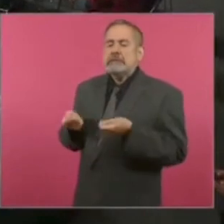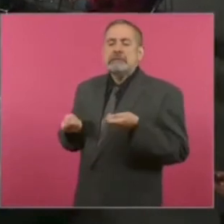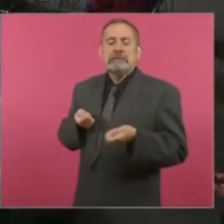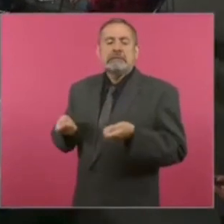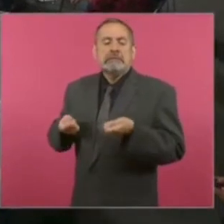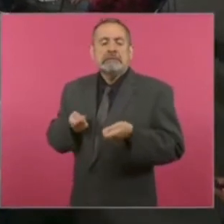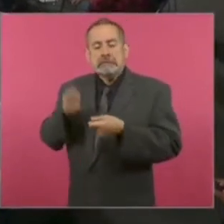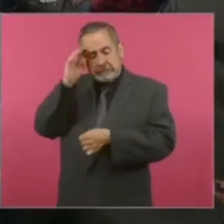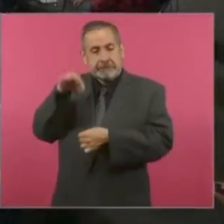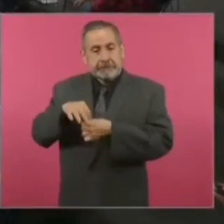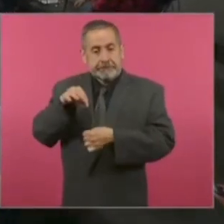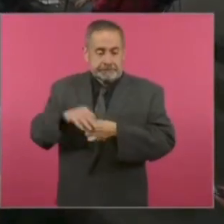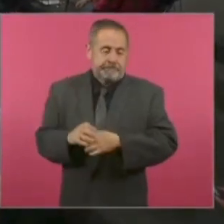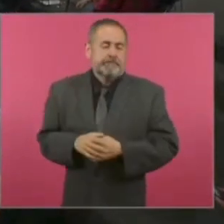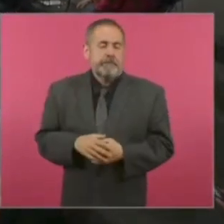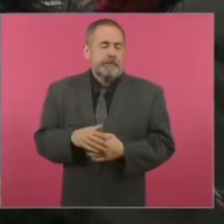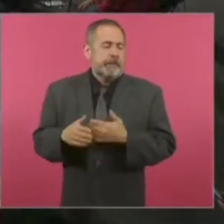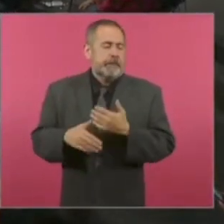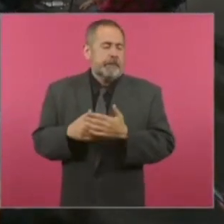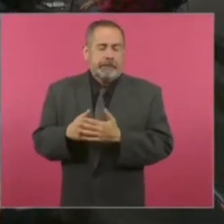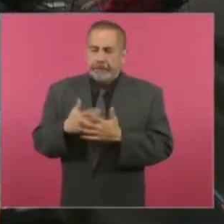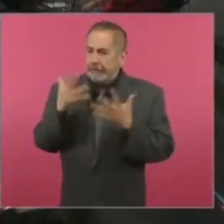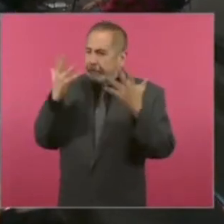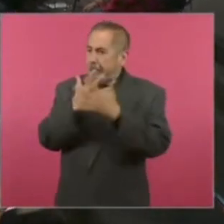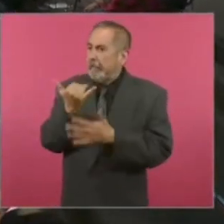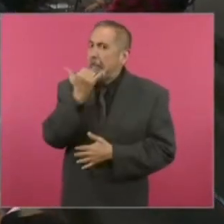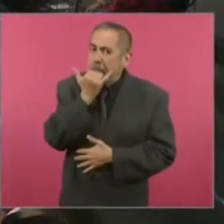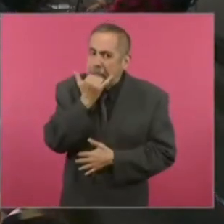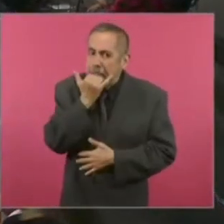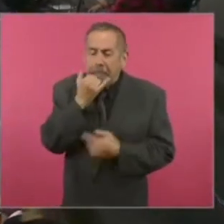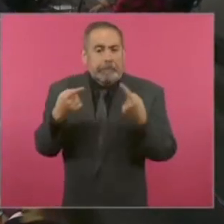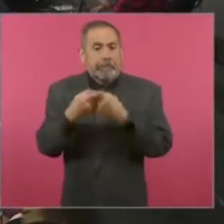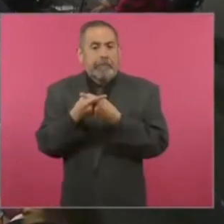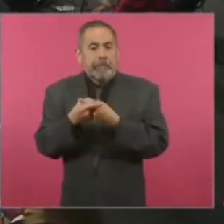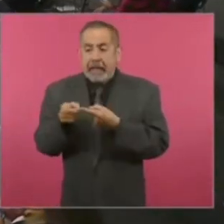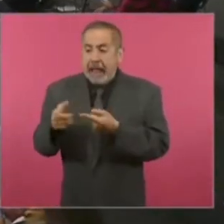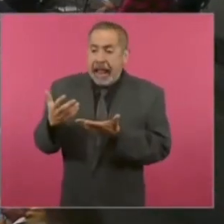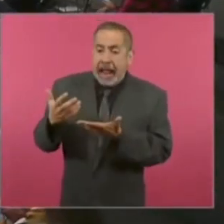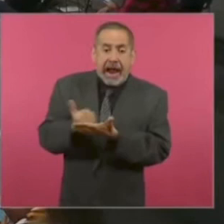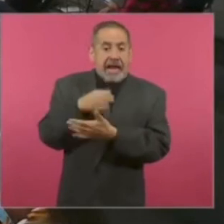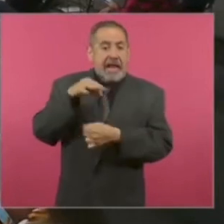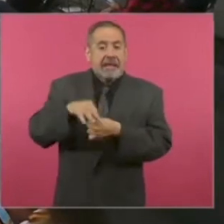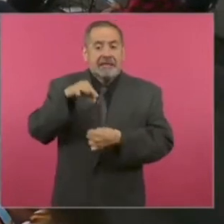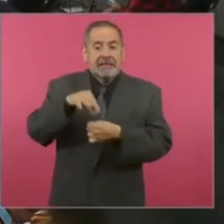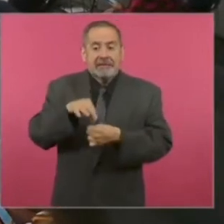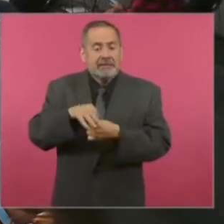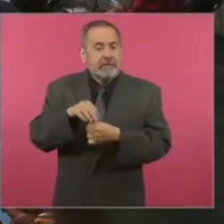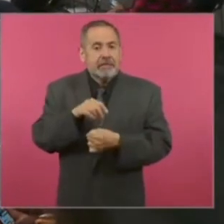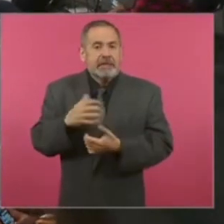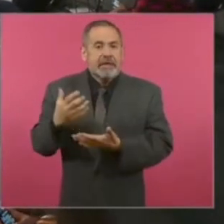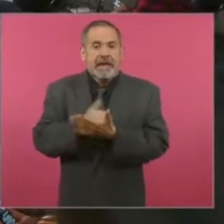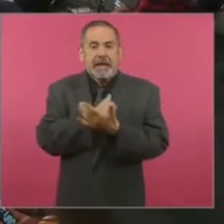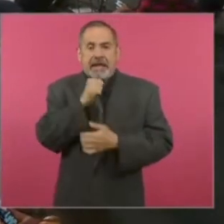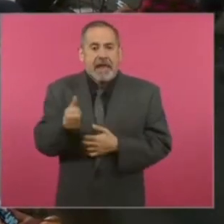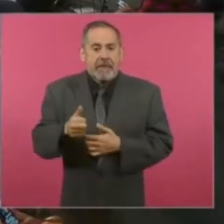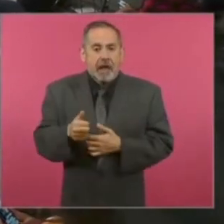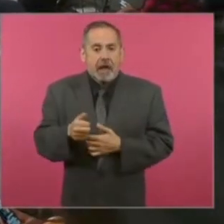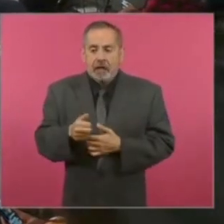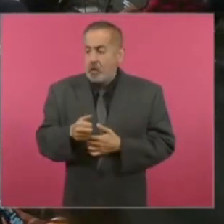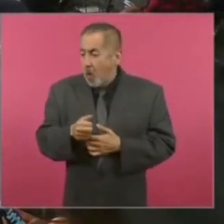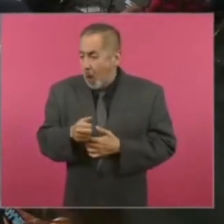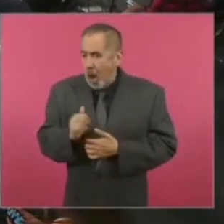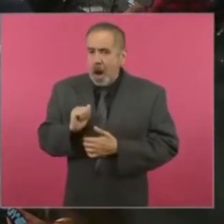Y resultó que no ganaron la elección y dejaron endeudada a Argentina